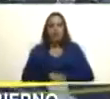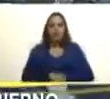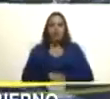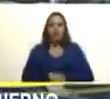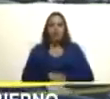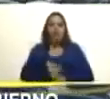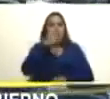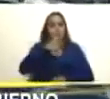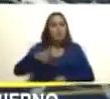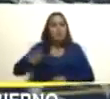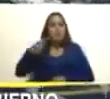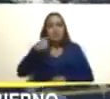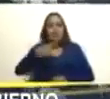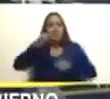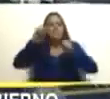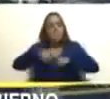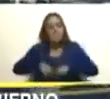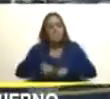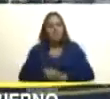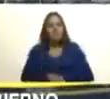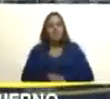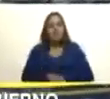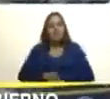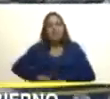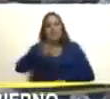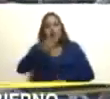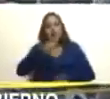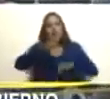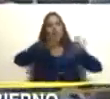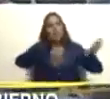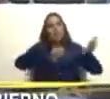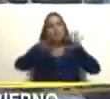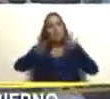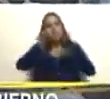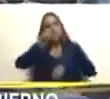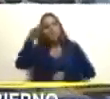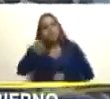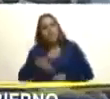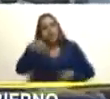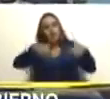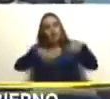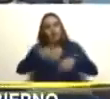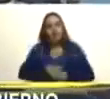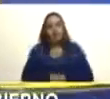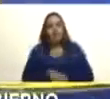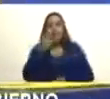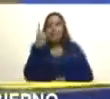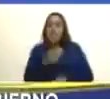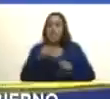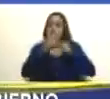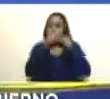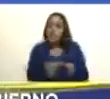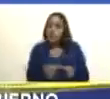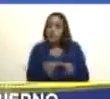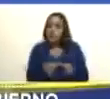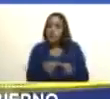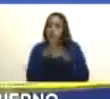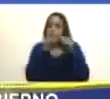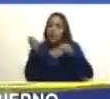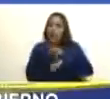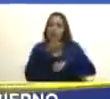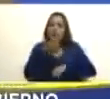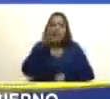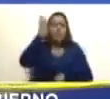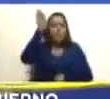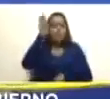El pueblo dijo sí con más del 97% de los votos y debe quedar allí para todos los gobiernos